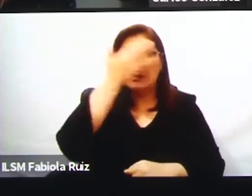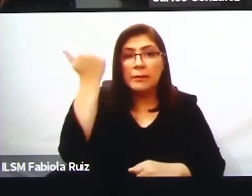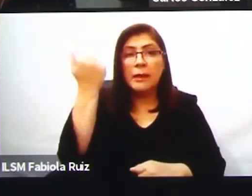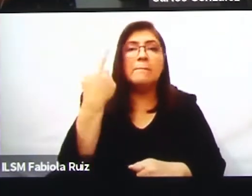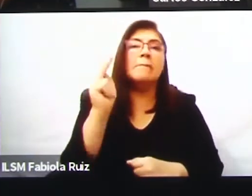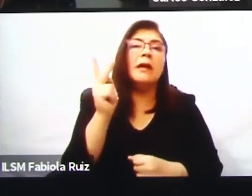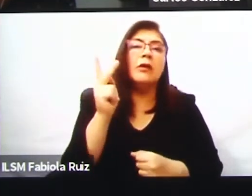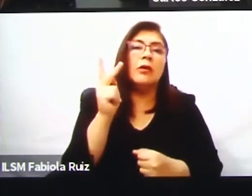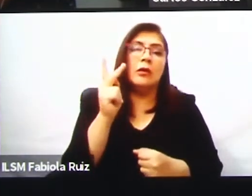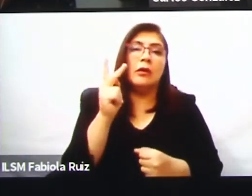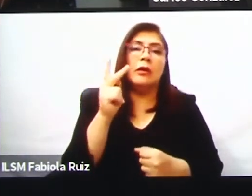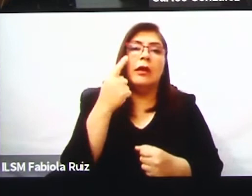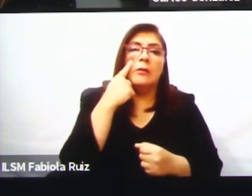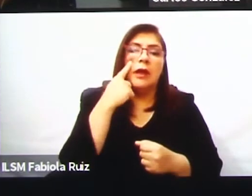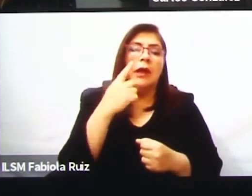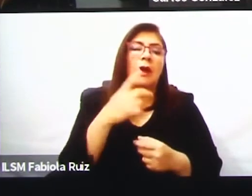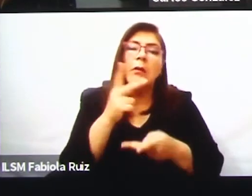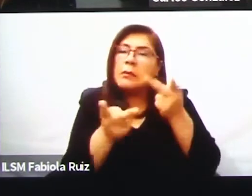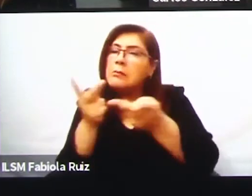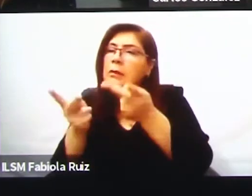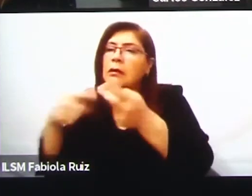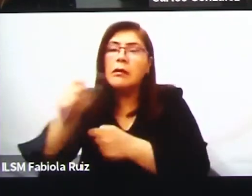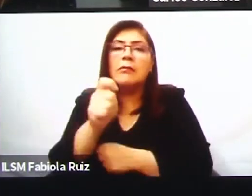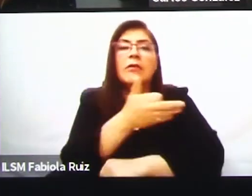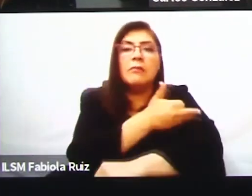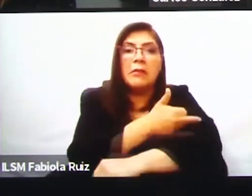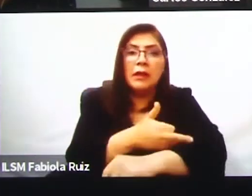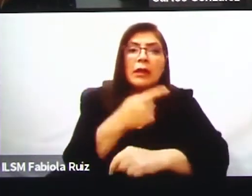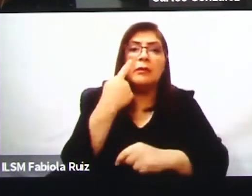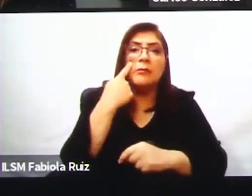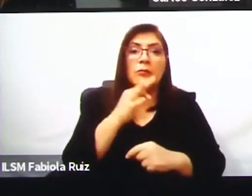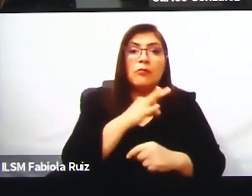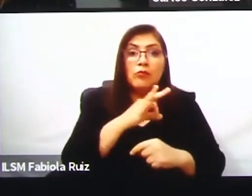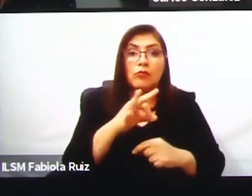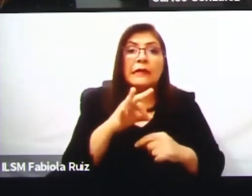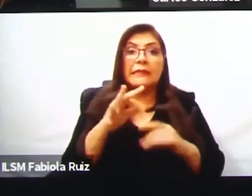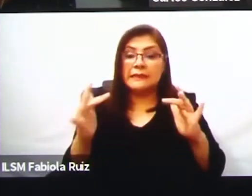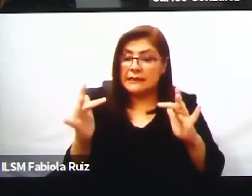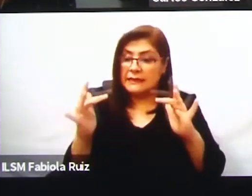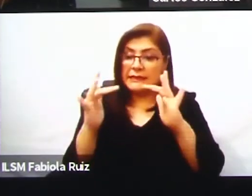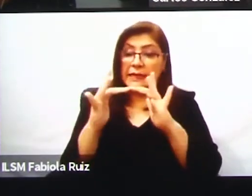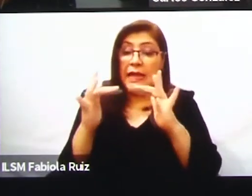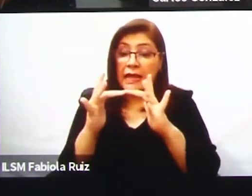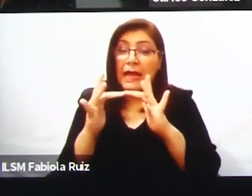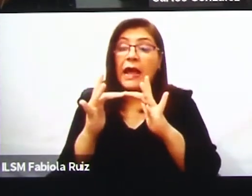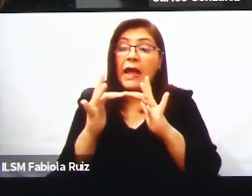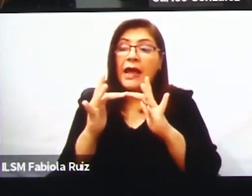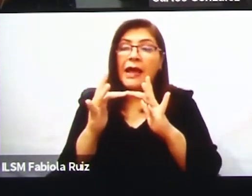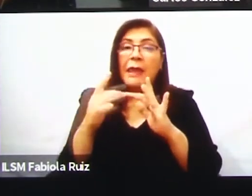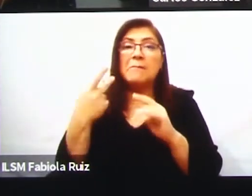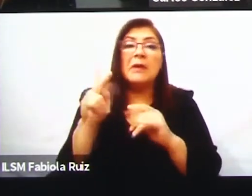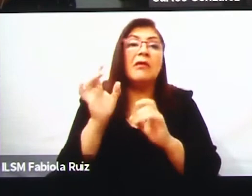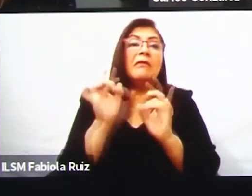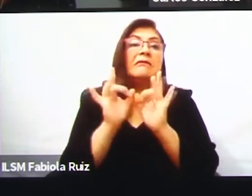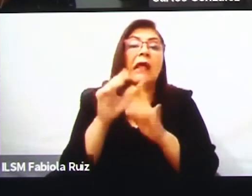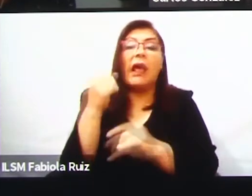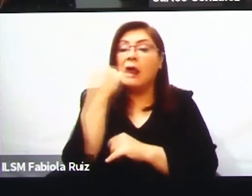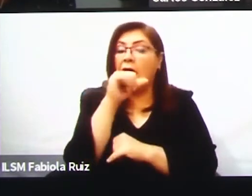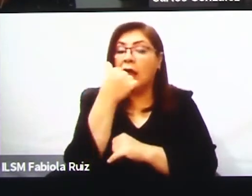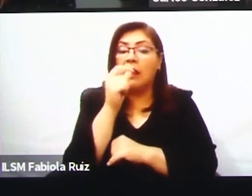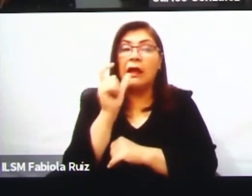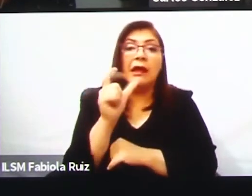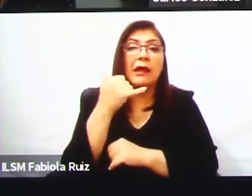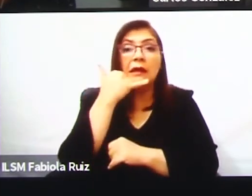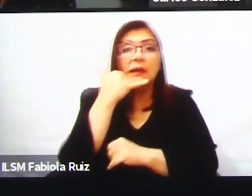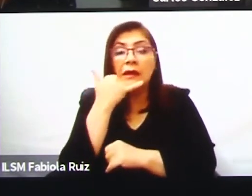casos el reporte fue, pudimos conectarnos hasta que se nos acababa la ficha o el depósito de